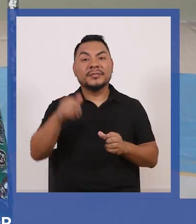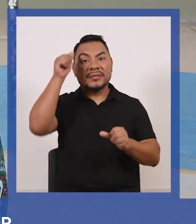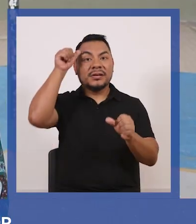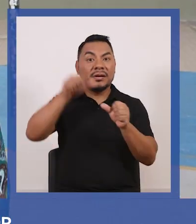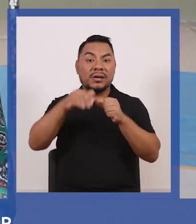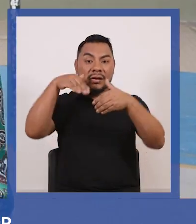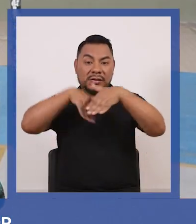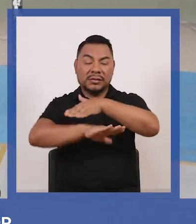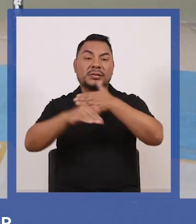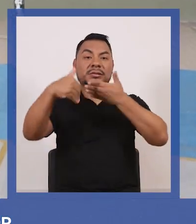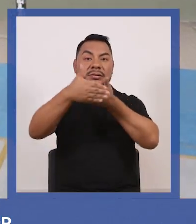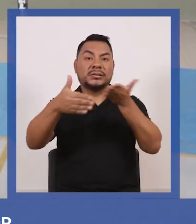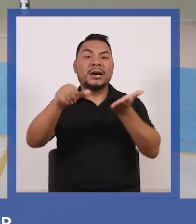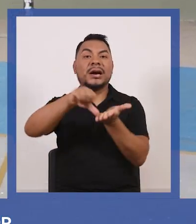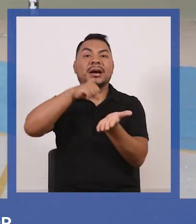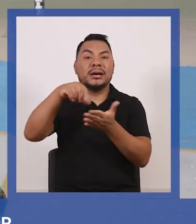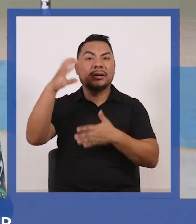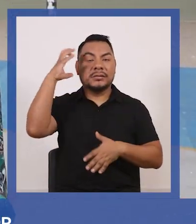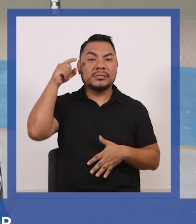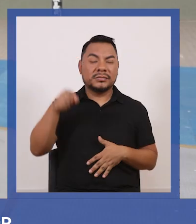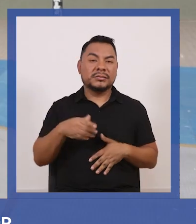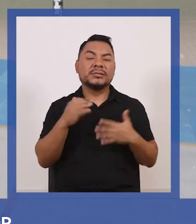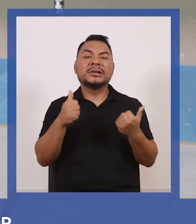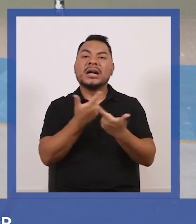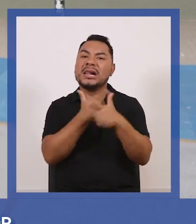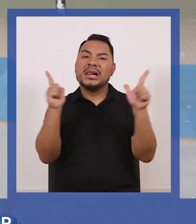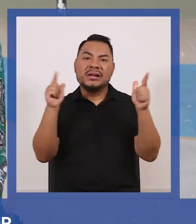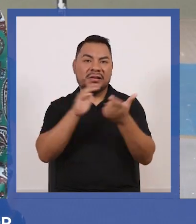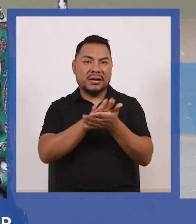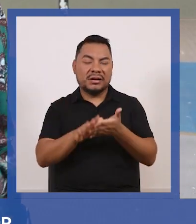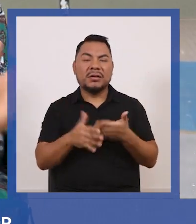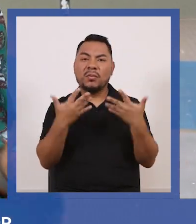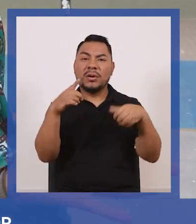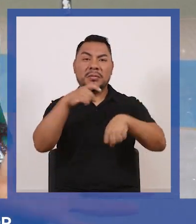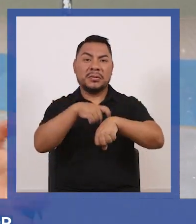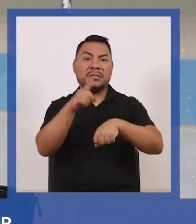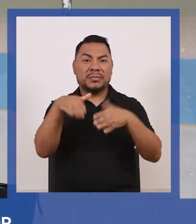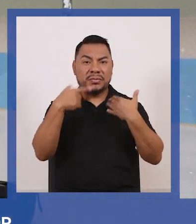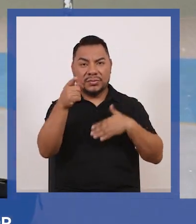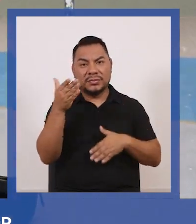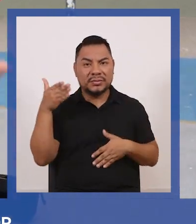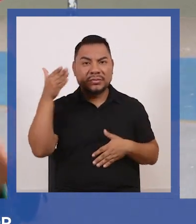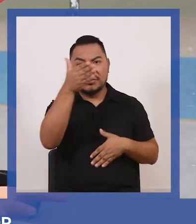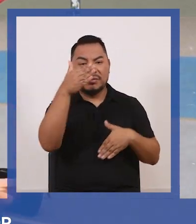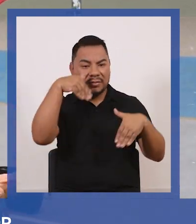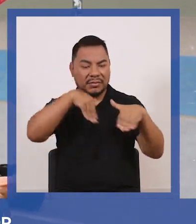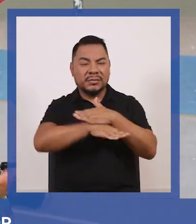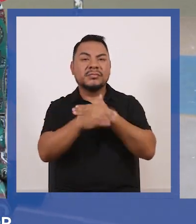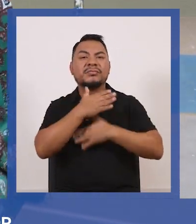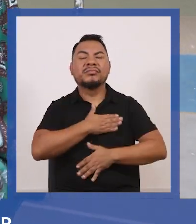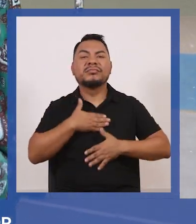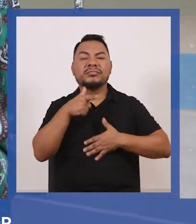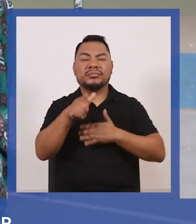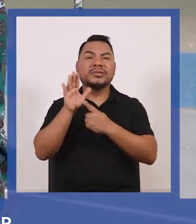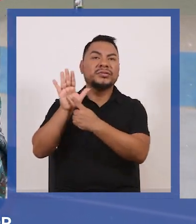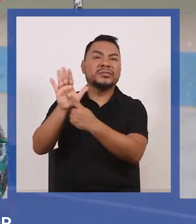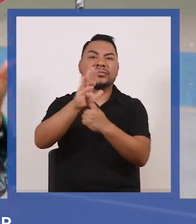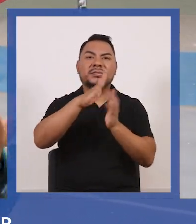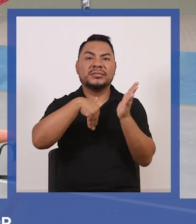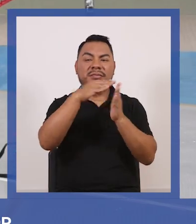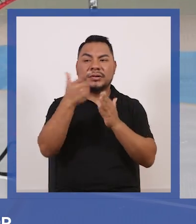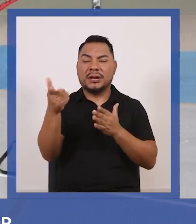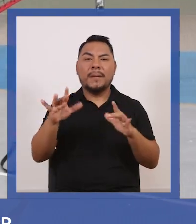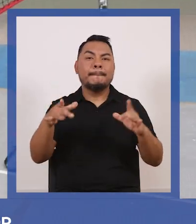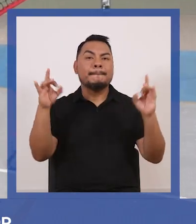recuerden que el ingreso al Palacio de las Artes de Miraflores es libre así que en cualquier momento pueden darse una vuelta y disfrutar de esta exposición